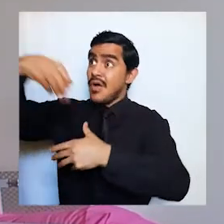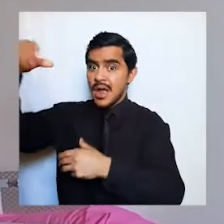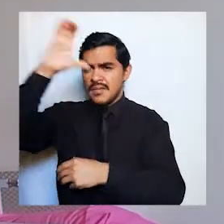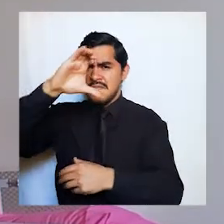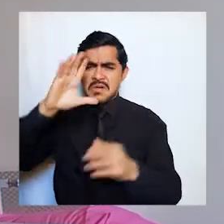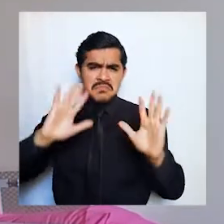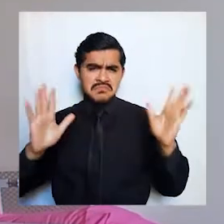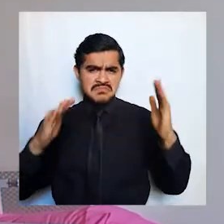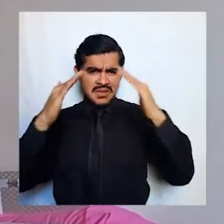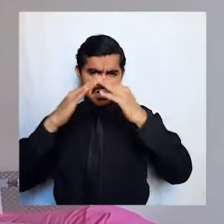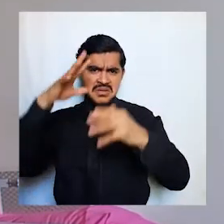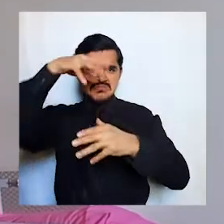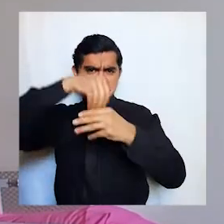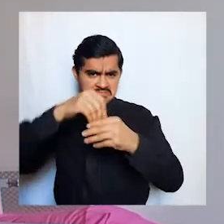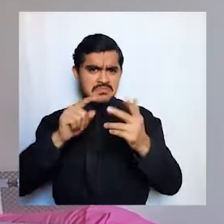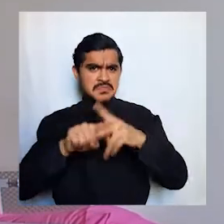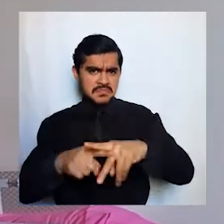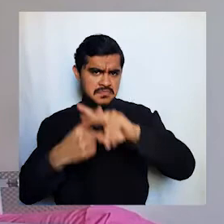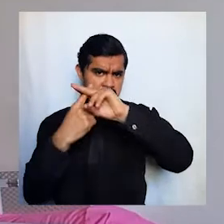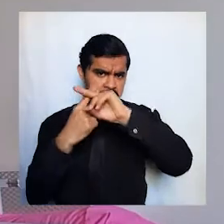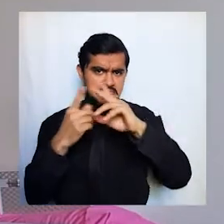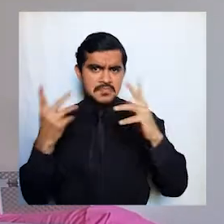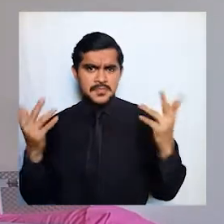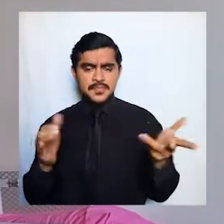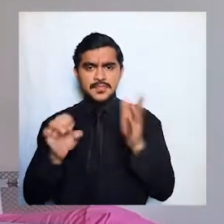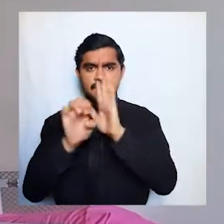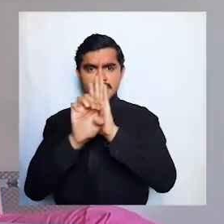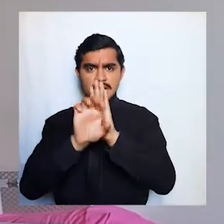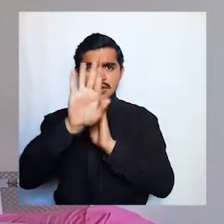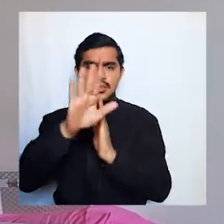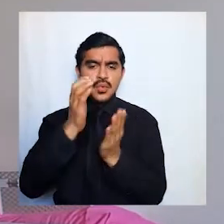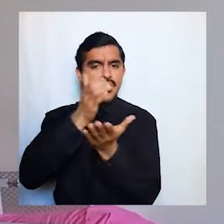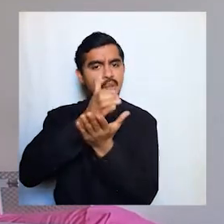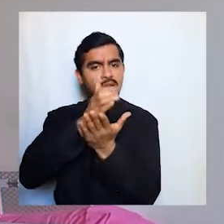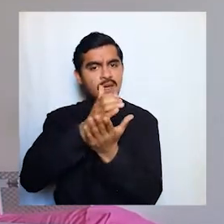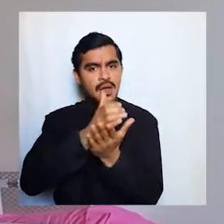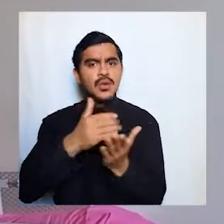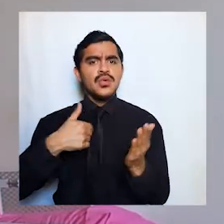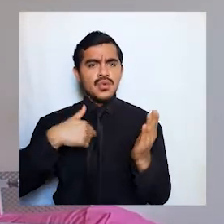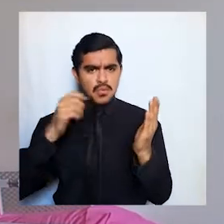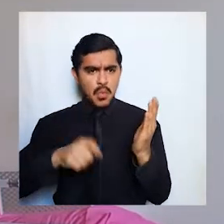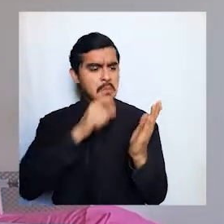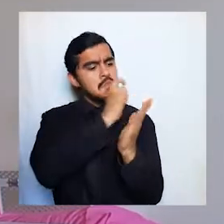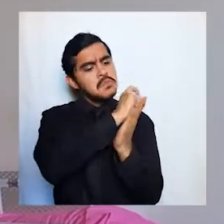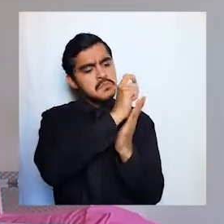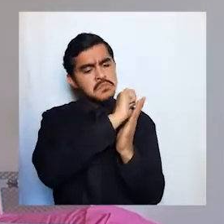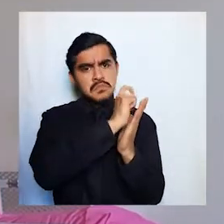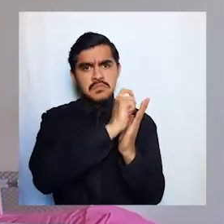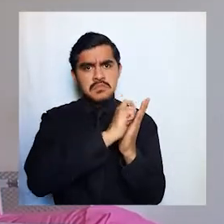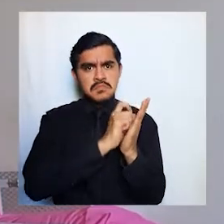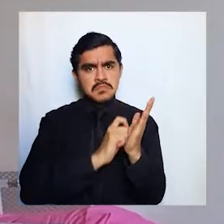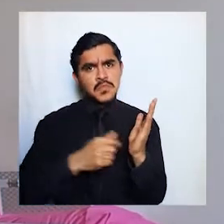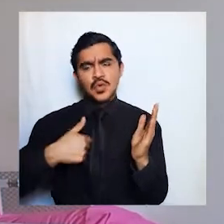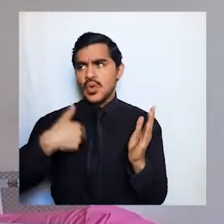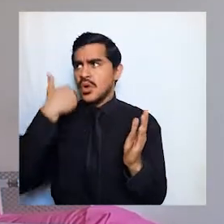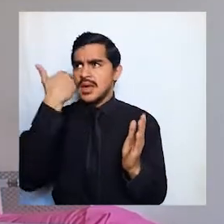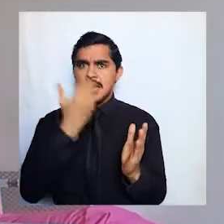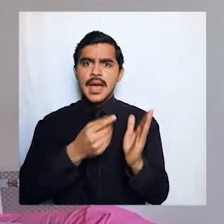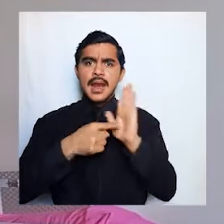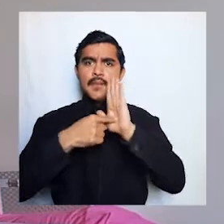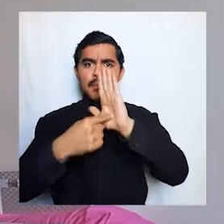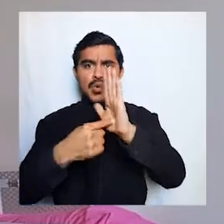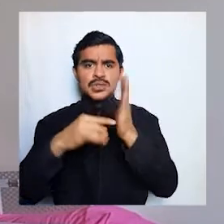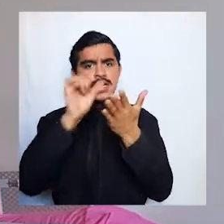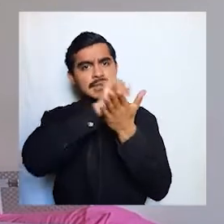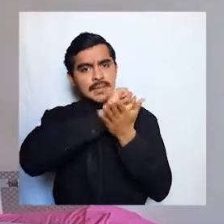con lo que tengas en tu casa puedes empezar digamos tienes una libreta con eso puedes hacer apuntes de lo que quieres mostrar